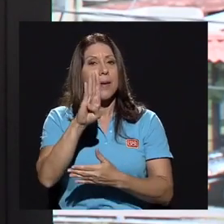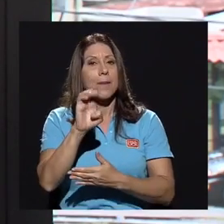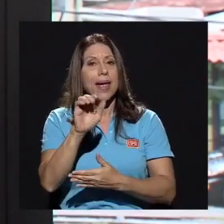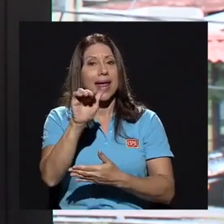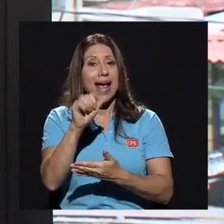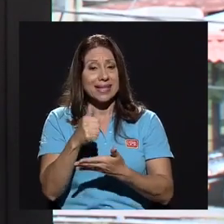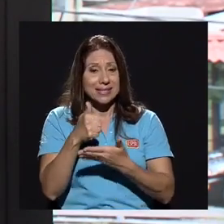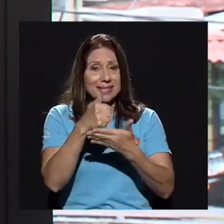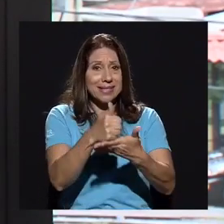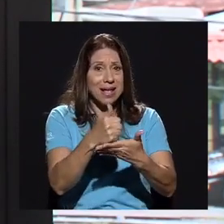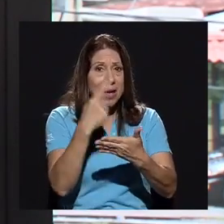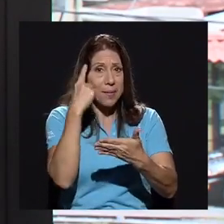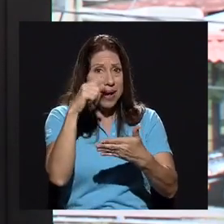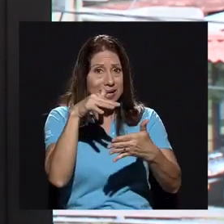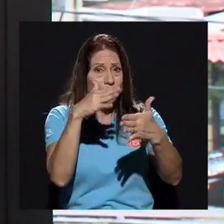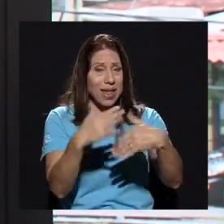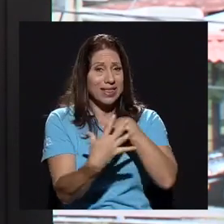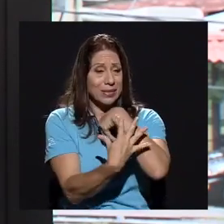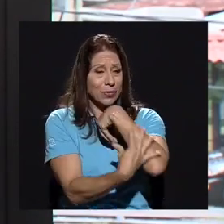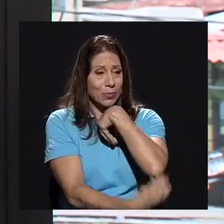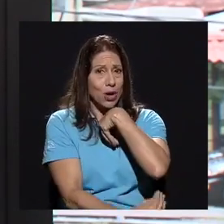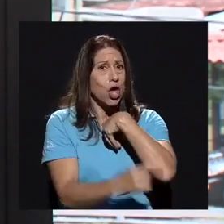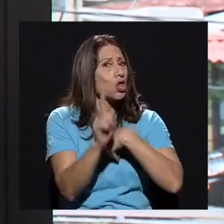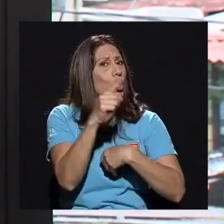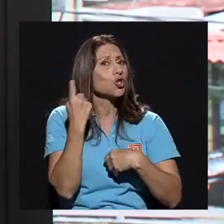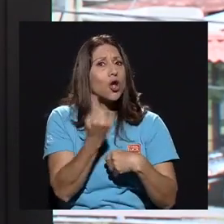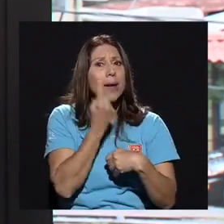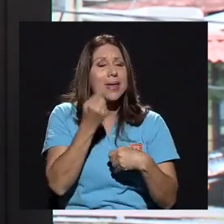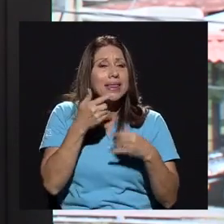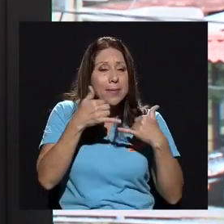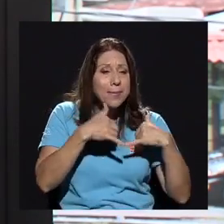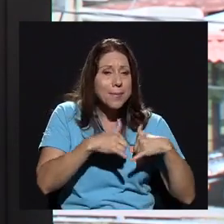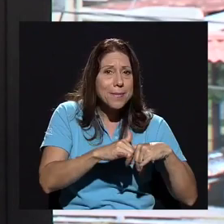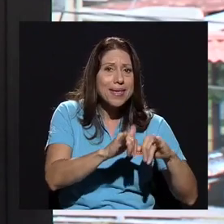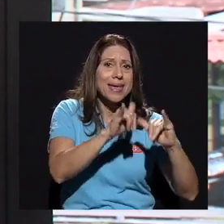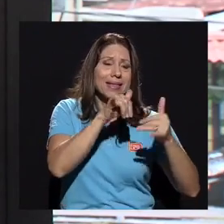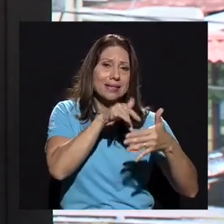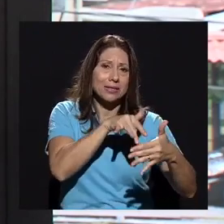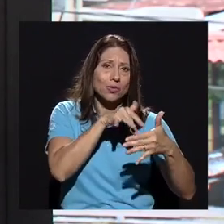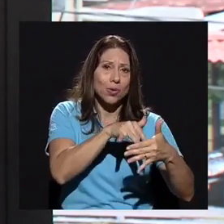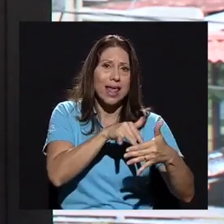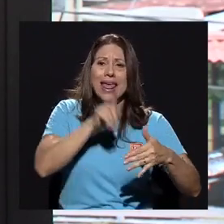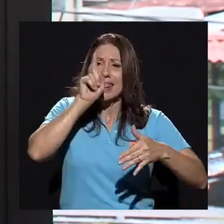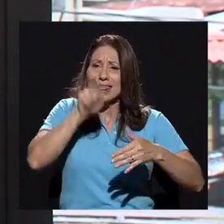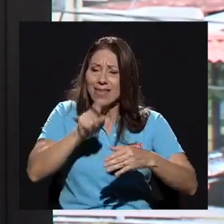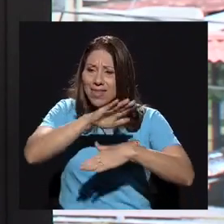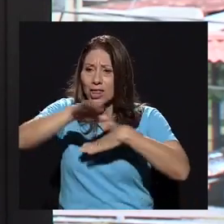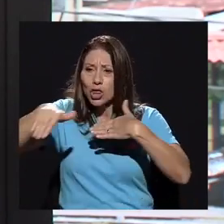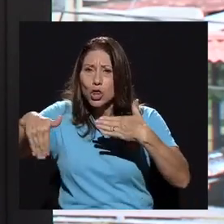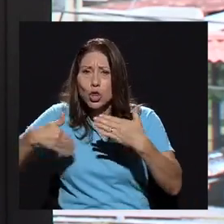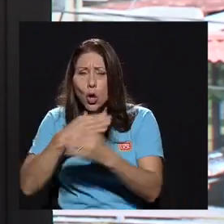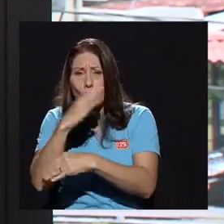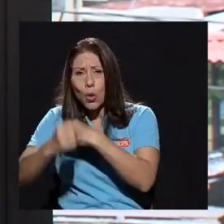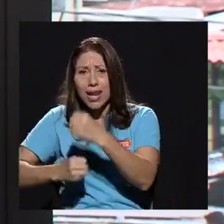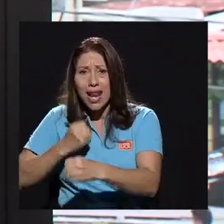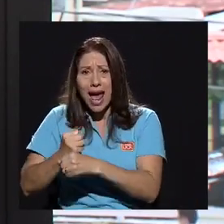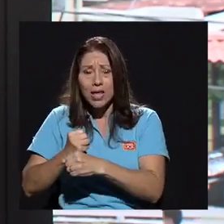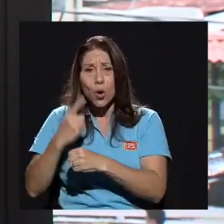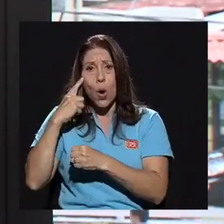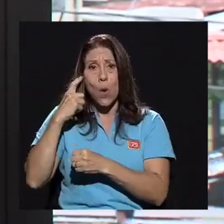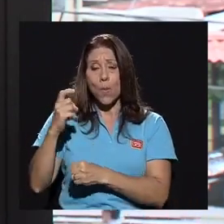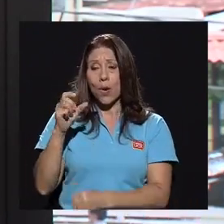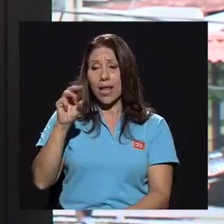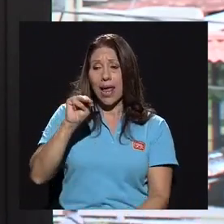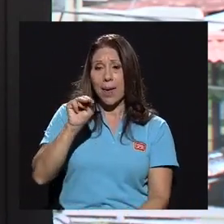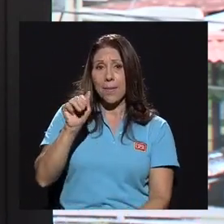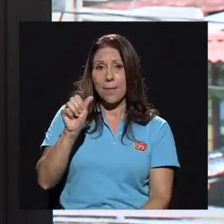pobreza no son durante el ciclo electivo, tendrían que ser los 12 meses del año, porque de acuerdo a Maslow, una persona aprende